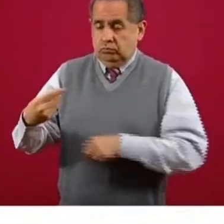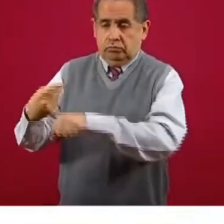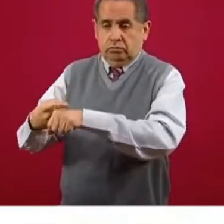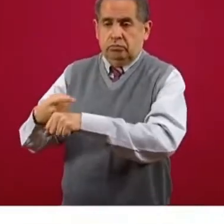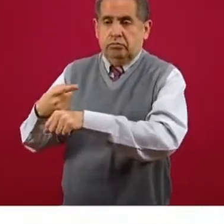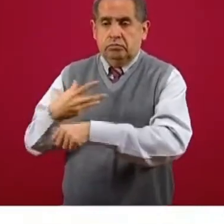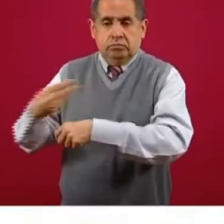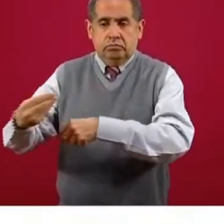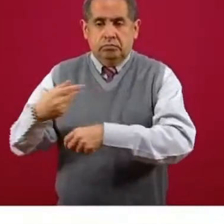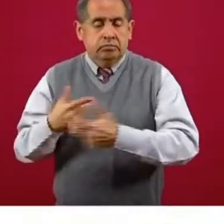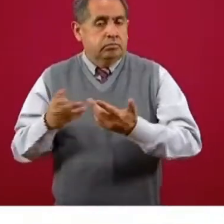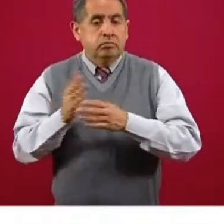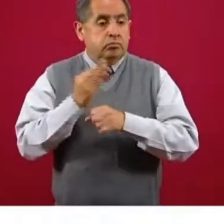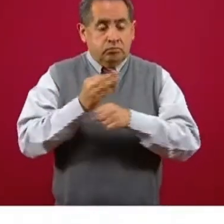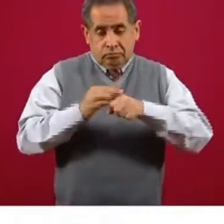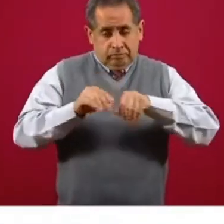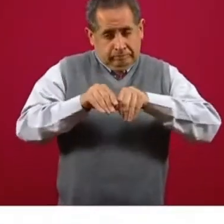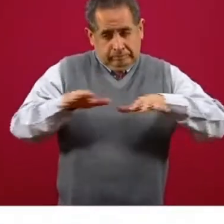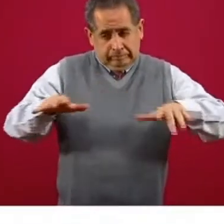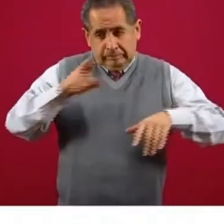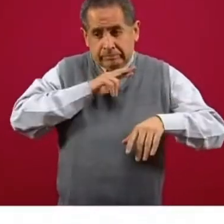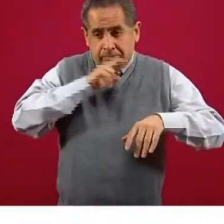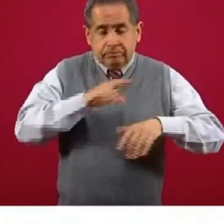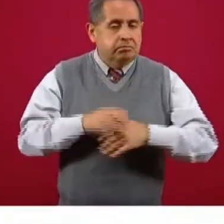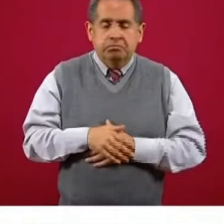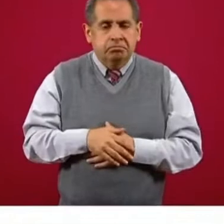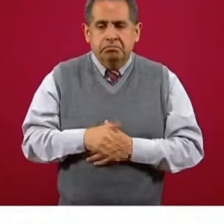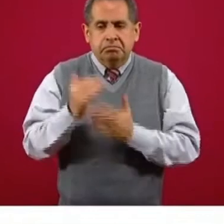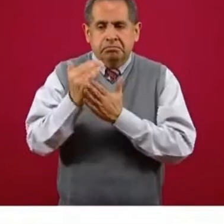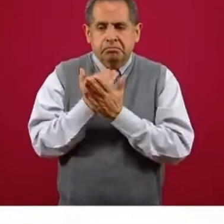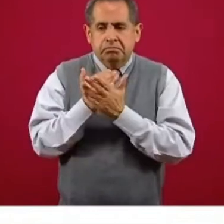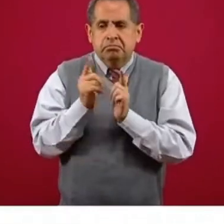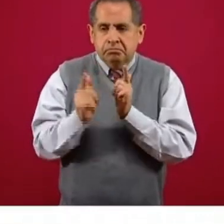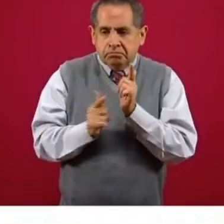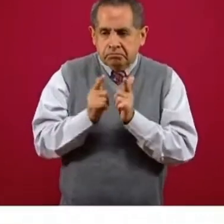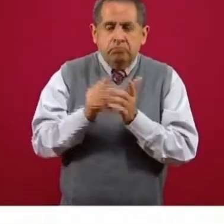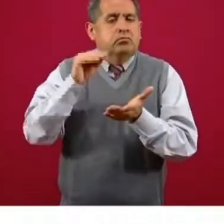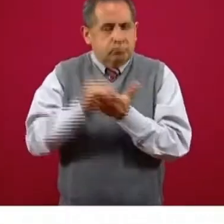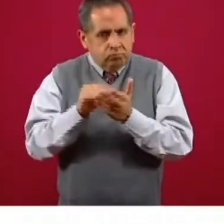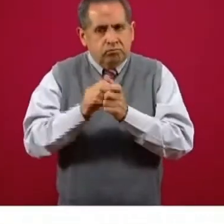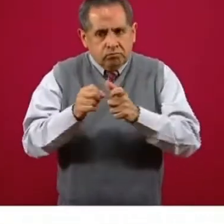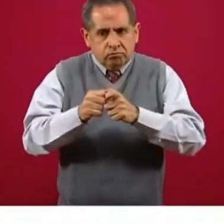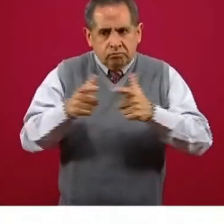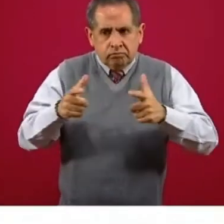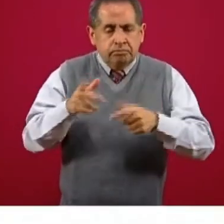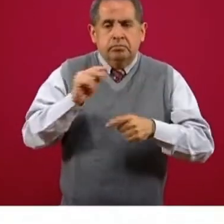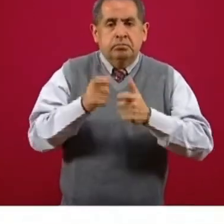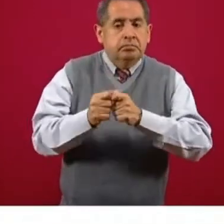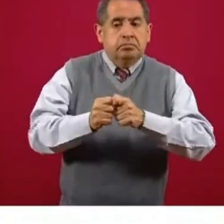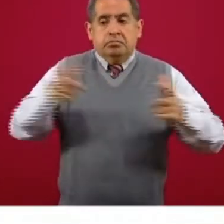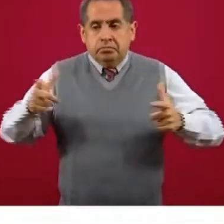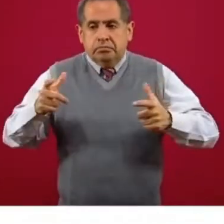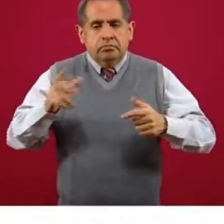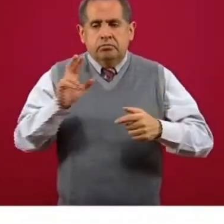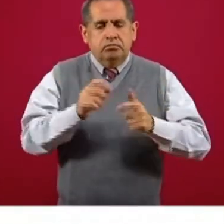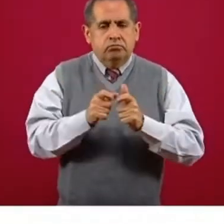La velocidad a la que aumenta esta epidemia es cada vez menor. Eso no quita que siga aumentando, pero una velocidad menor.